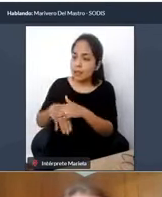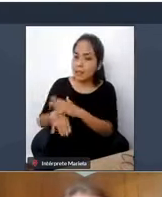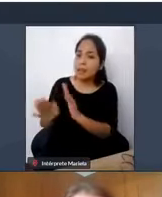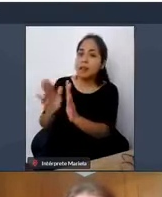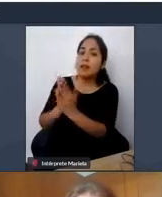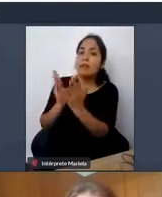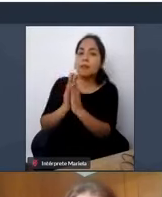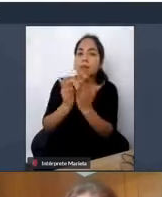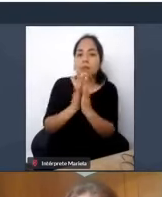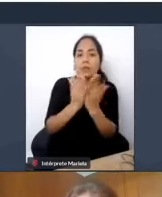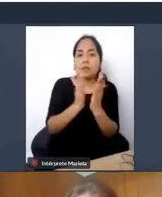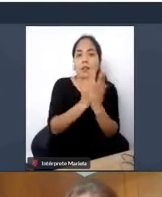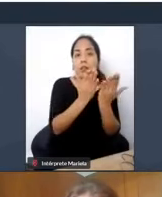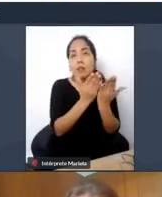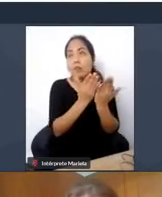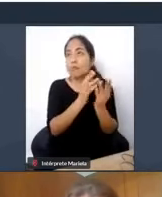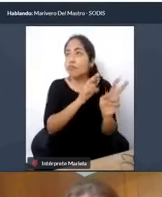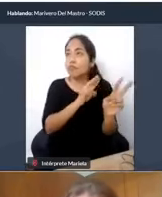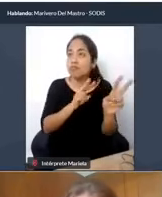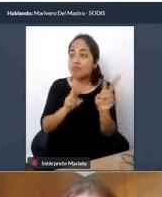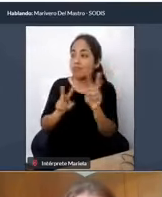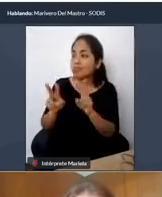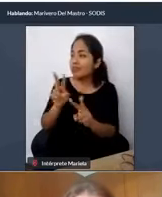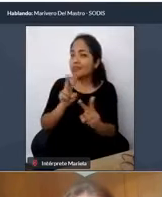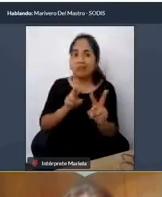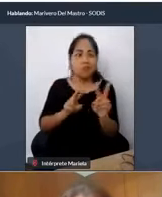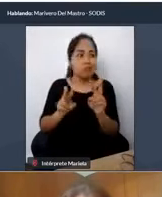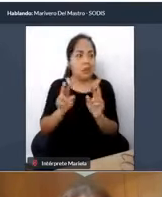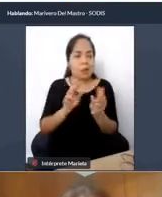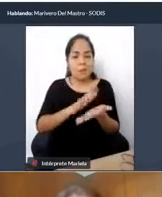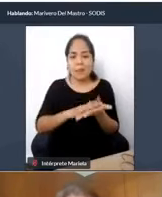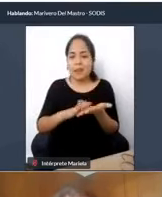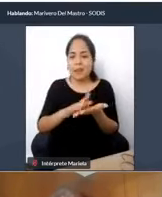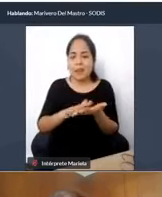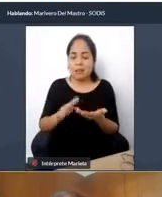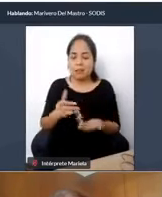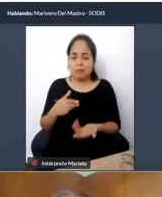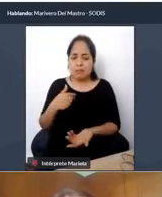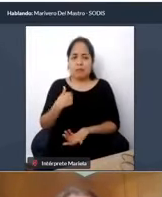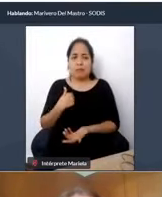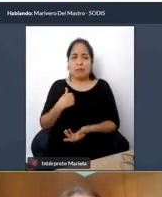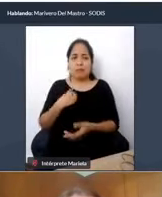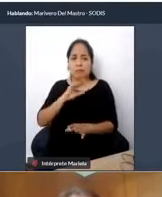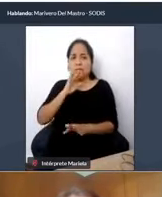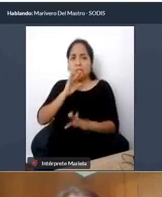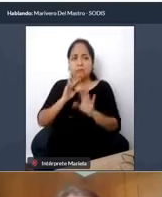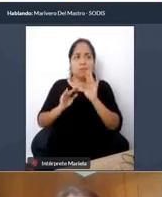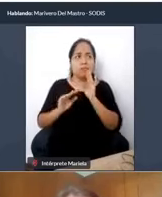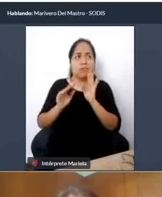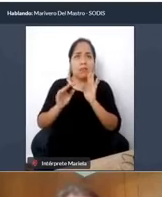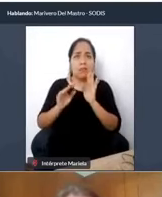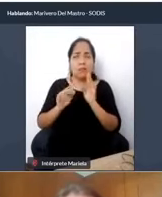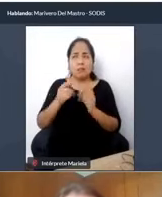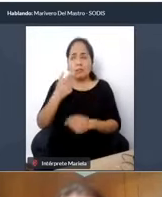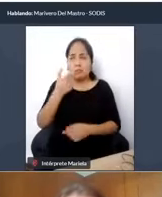y todos los avisos están en formato braille. Por ende, la persona oyente que, perdón,